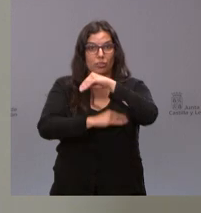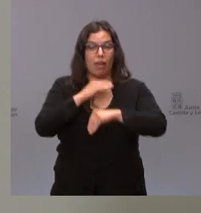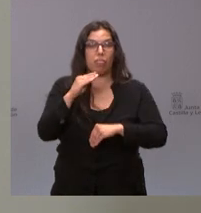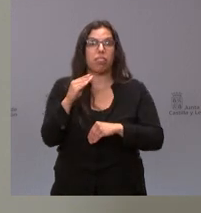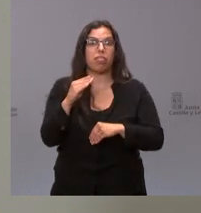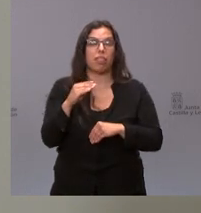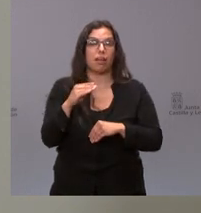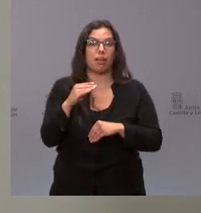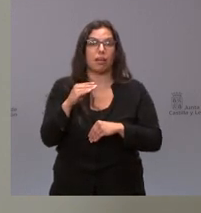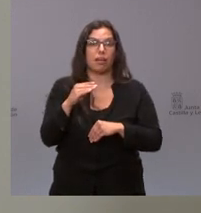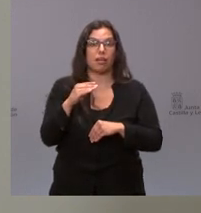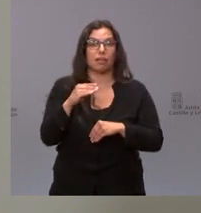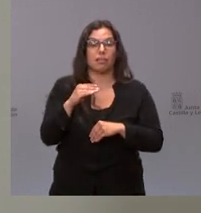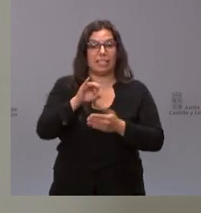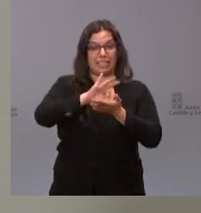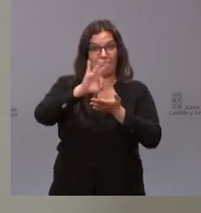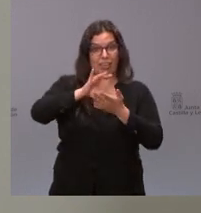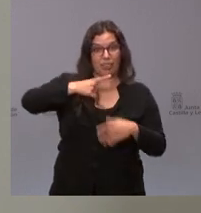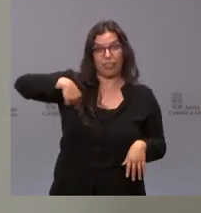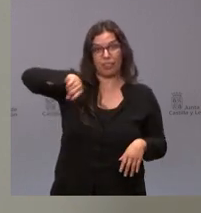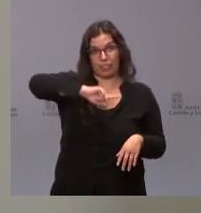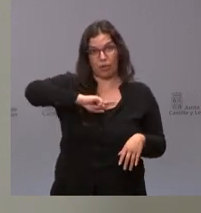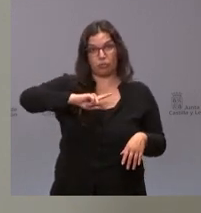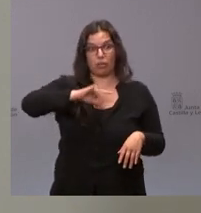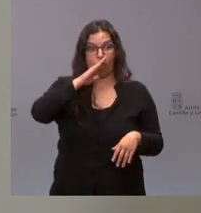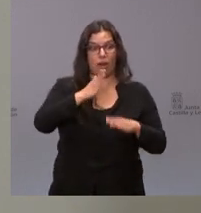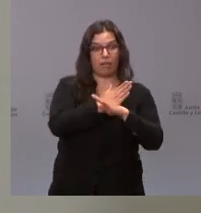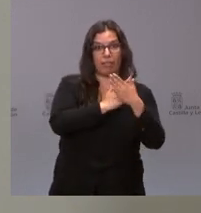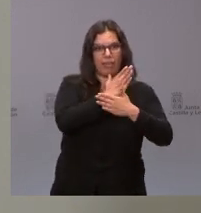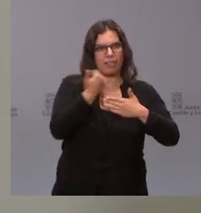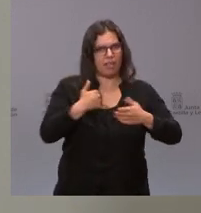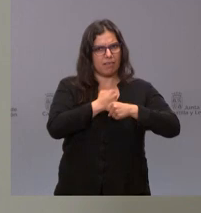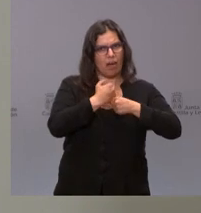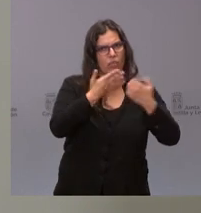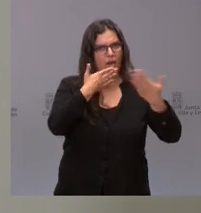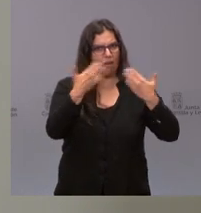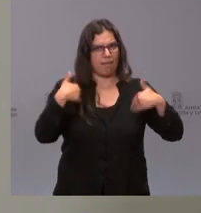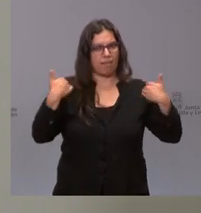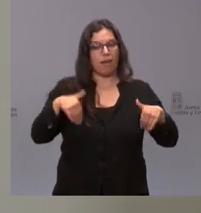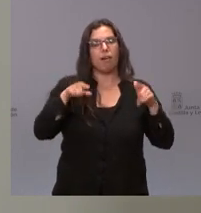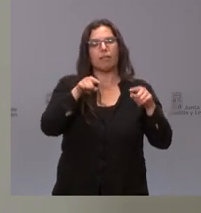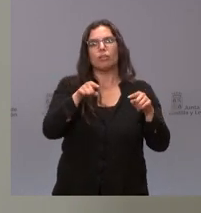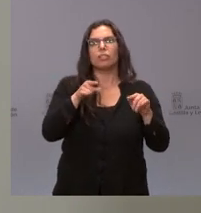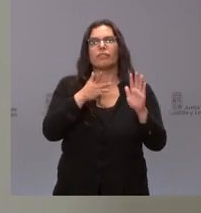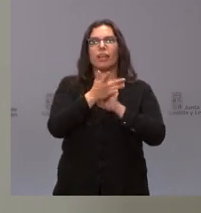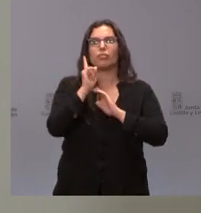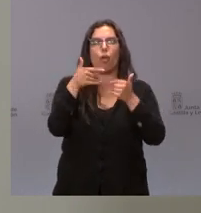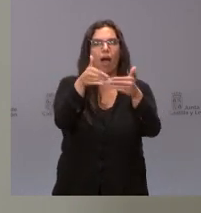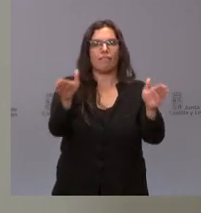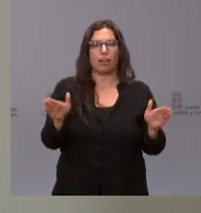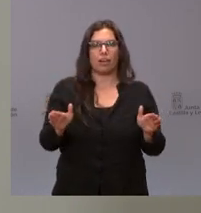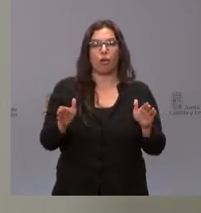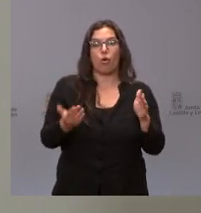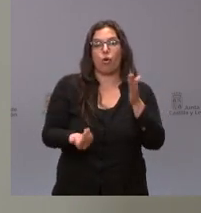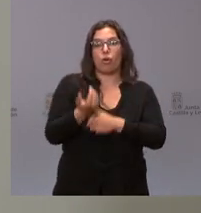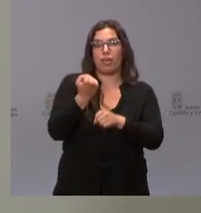asumen los distintos servicios a los que en estos días previos se viene trabajando con ellos no solamente es abrir la jornada